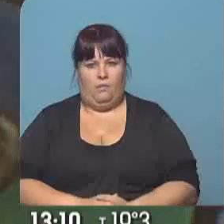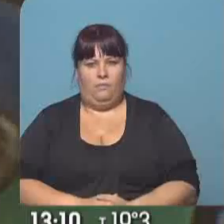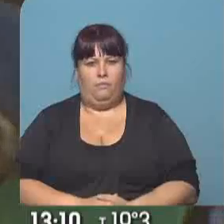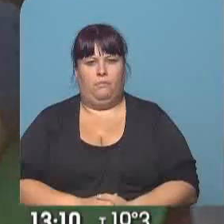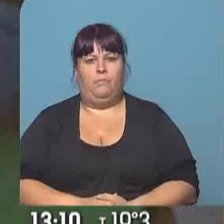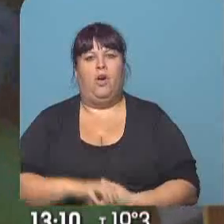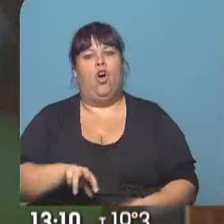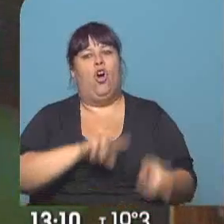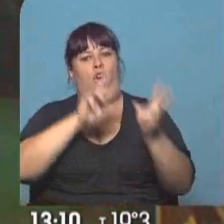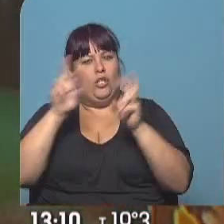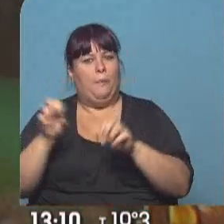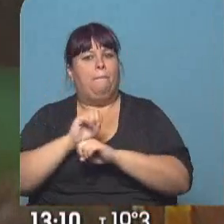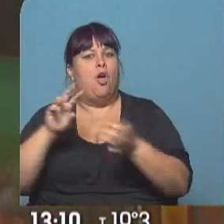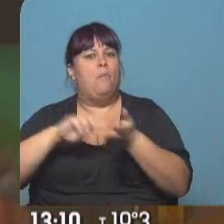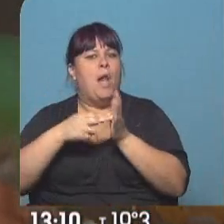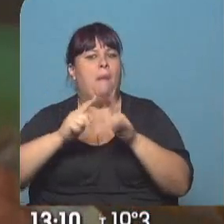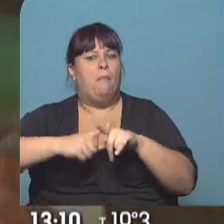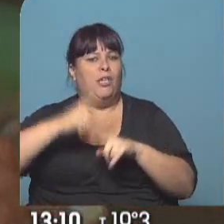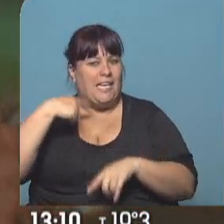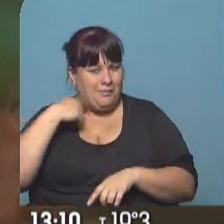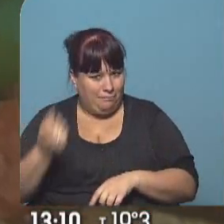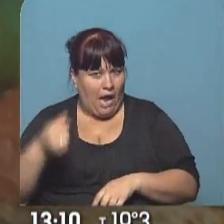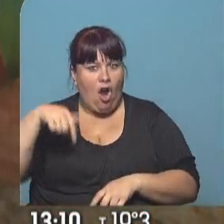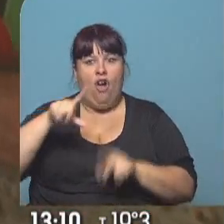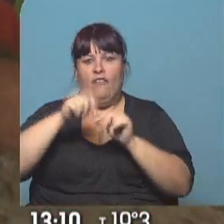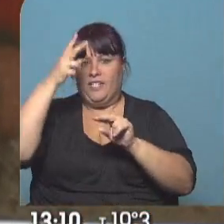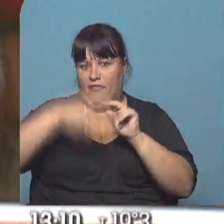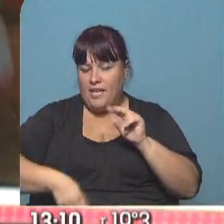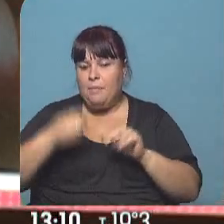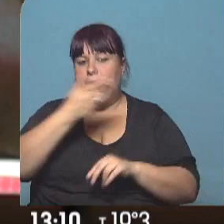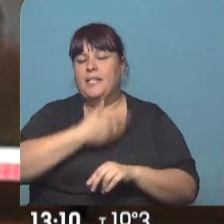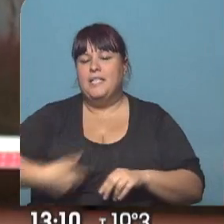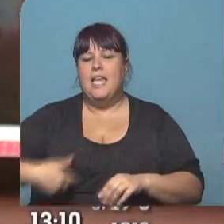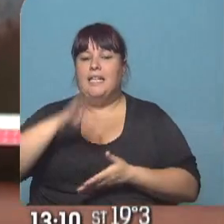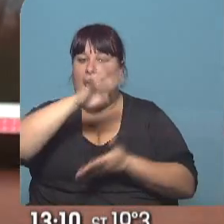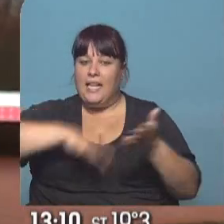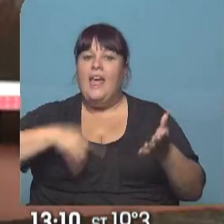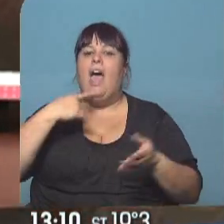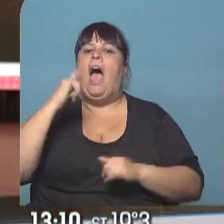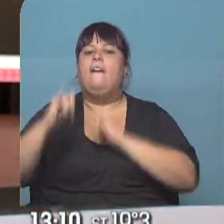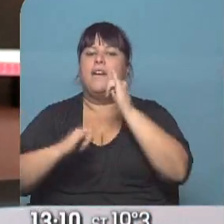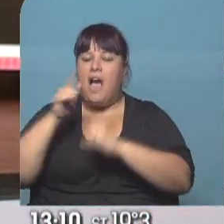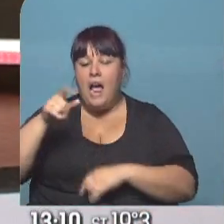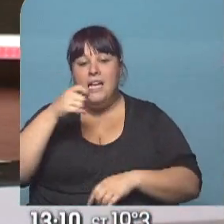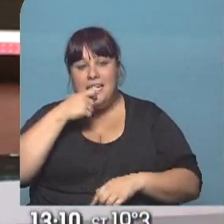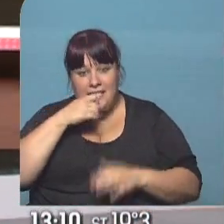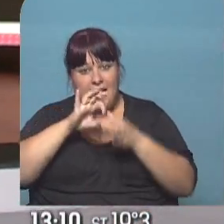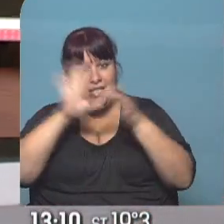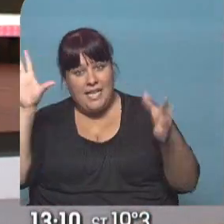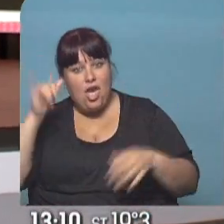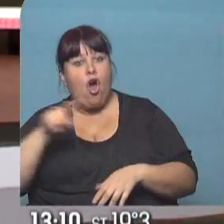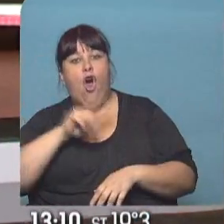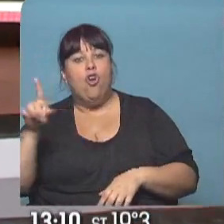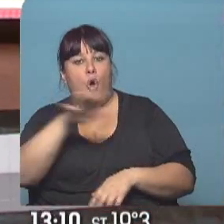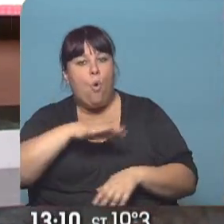La crisis política en España es el plazo para que el presidente catalán defina si independiza o